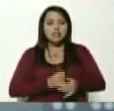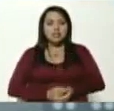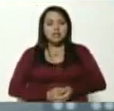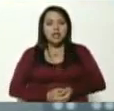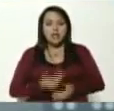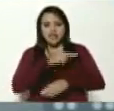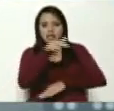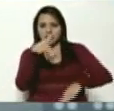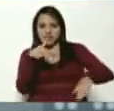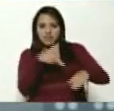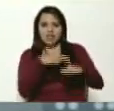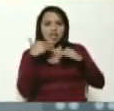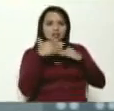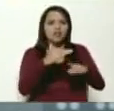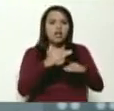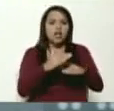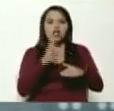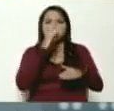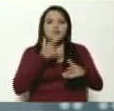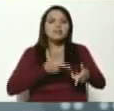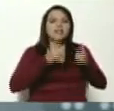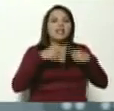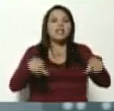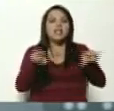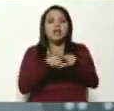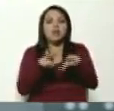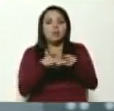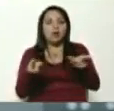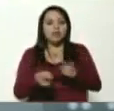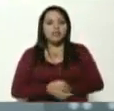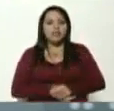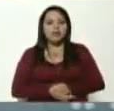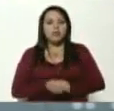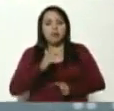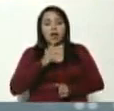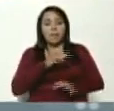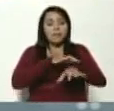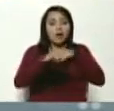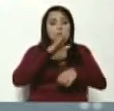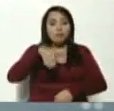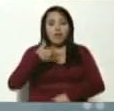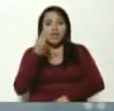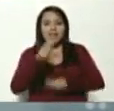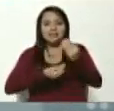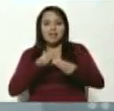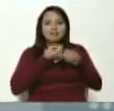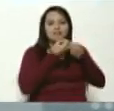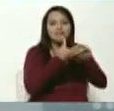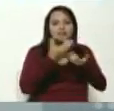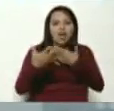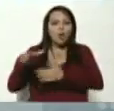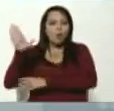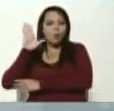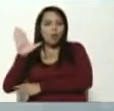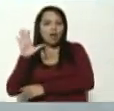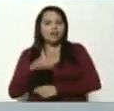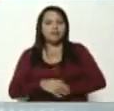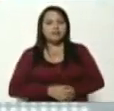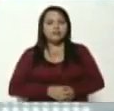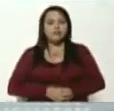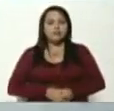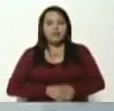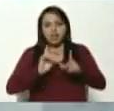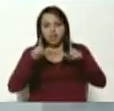que muchos de estos altos funcionarios puedan hacer su declaración jurada de patrimonio. Por supuesto, también